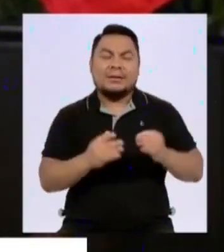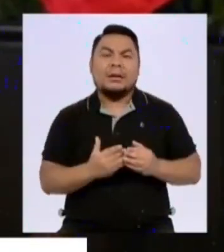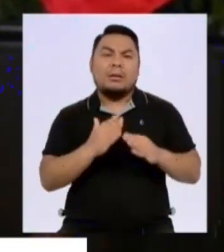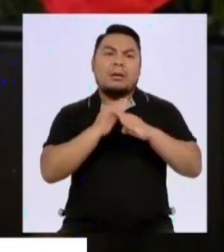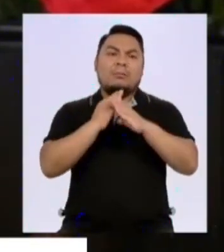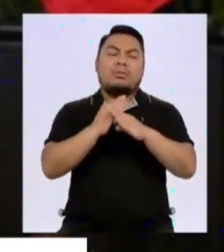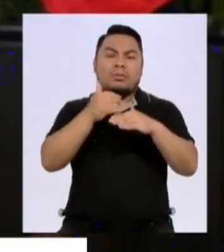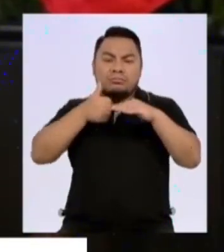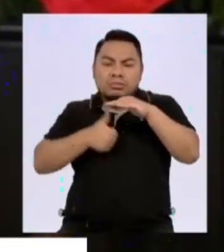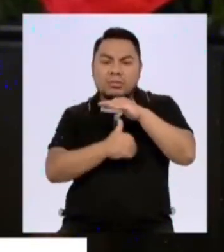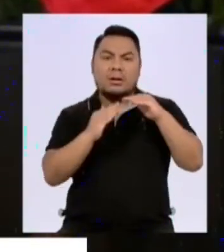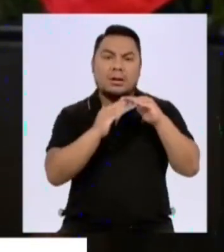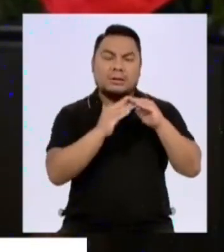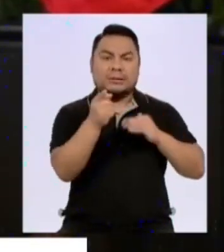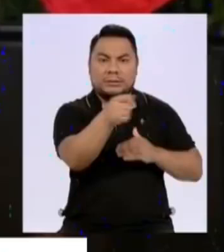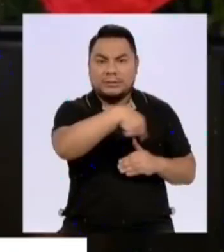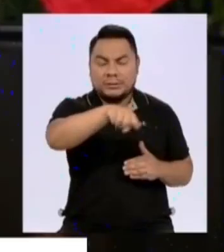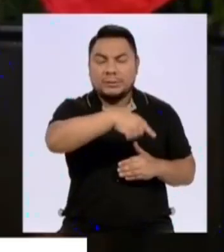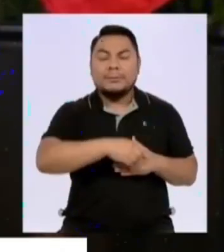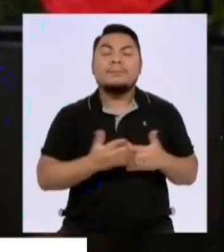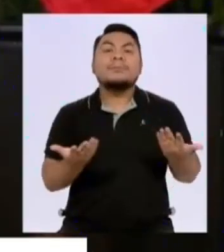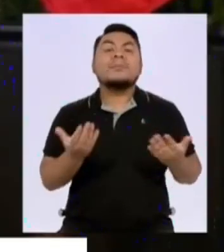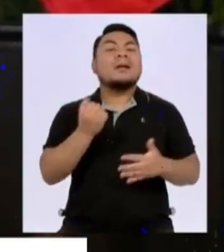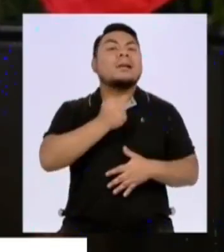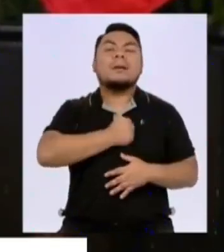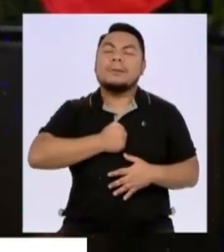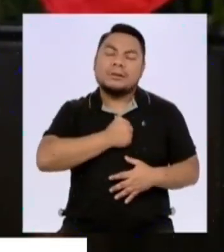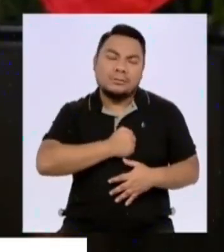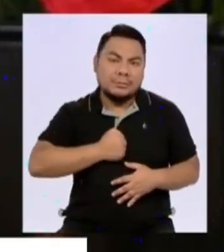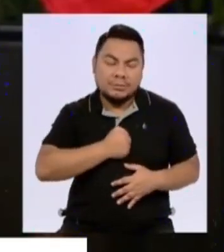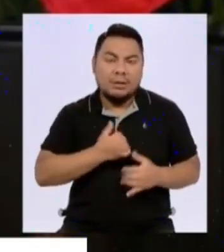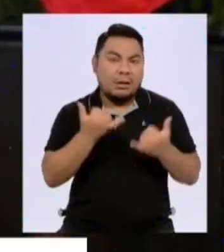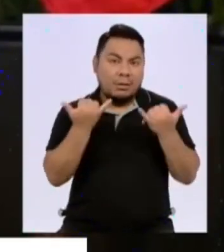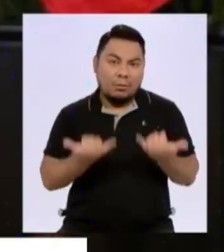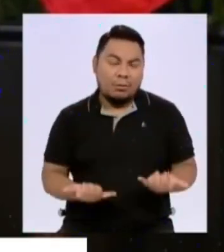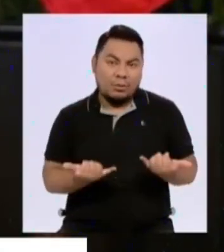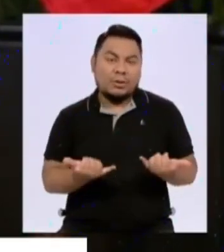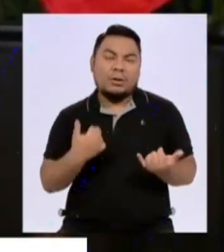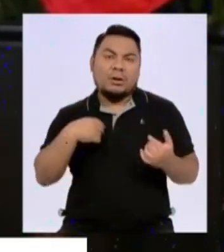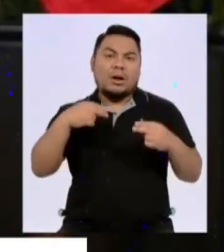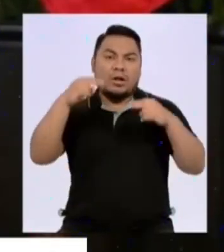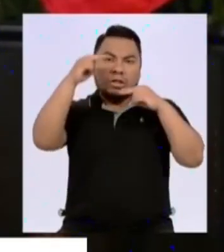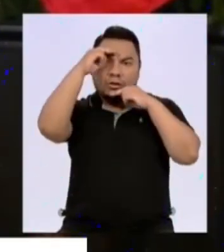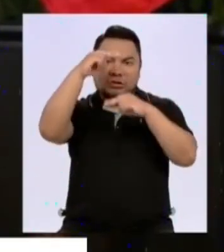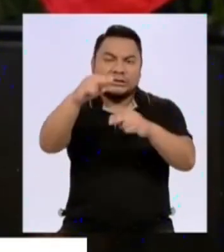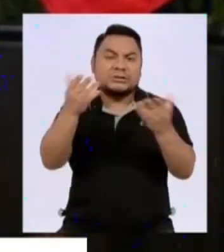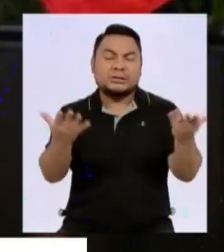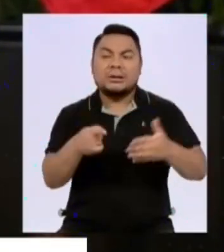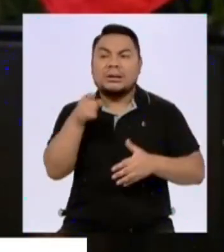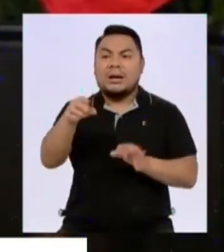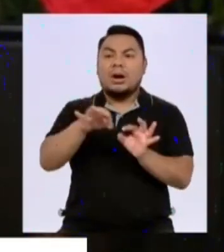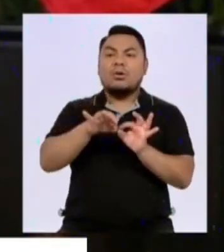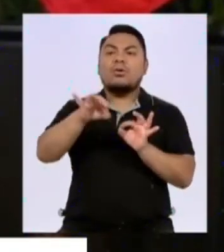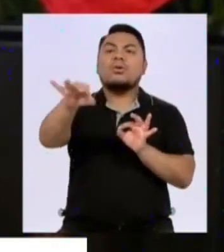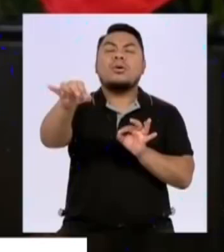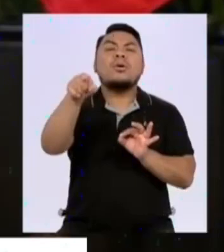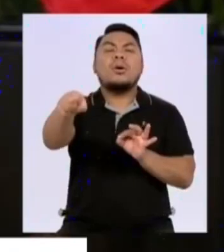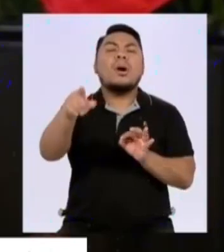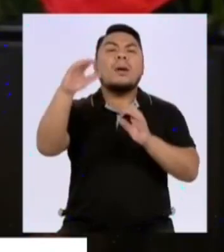Lamentablemente el día de hoy hemos recibido la noticia de que en la región Piura,